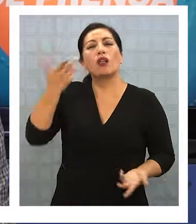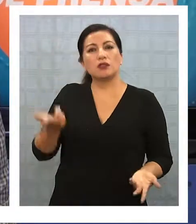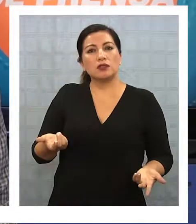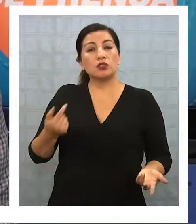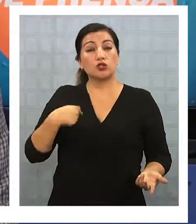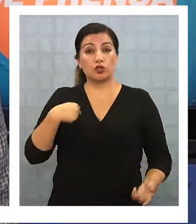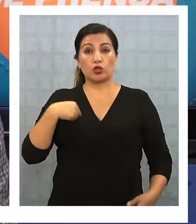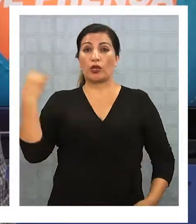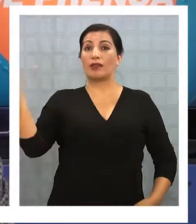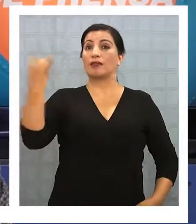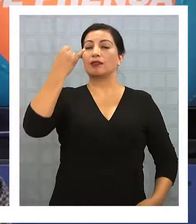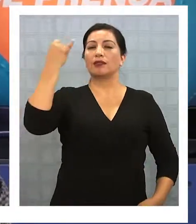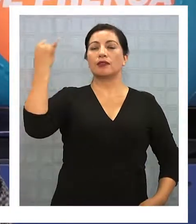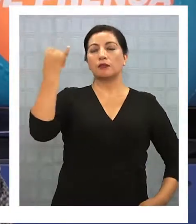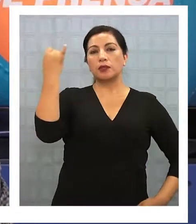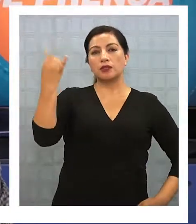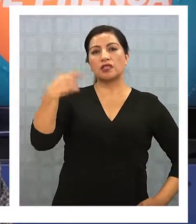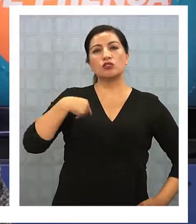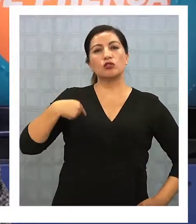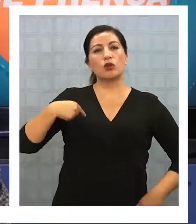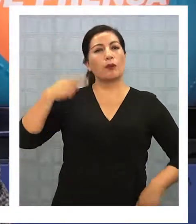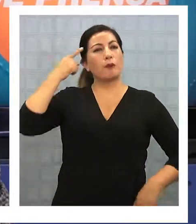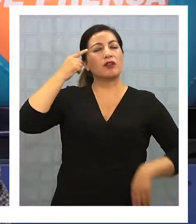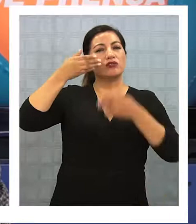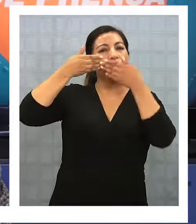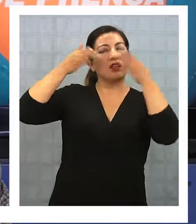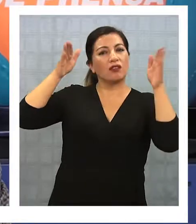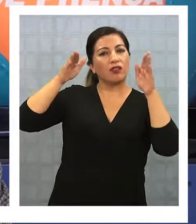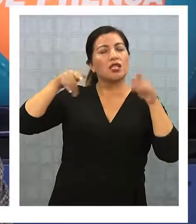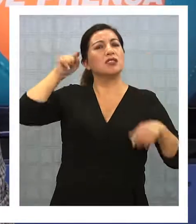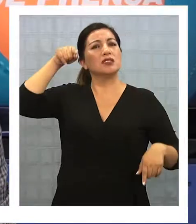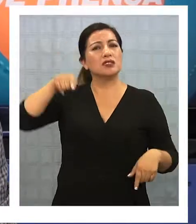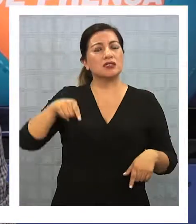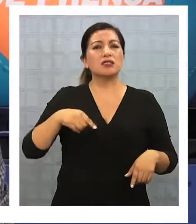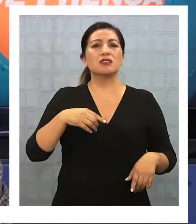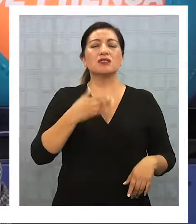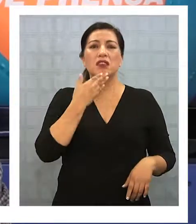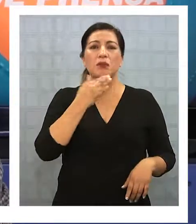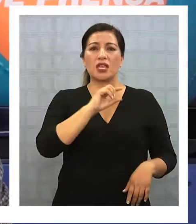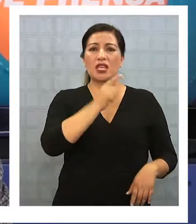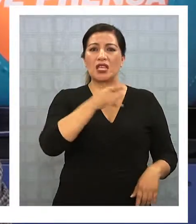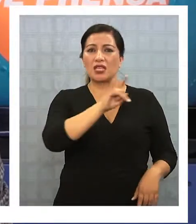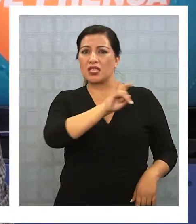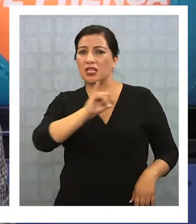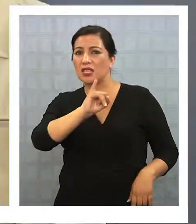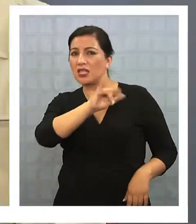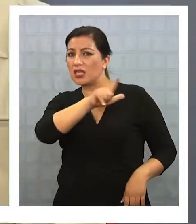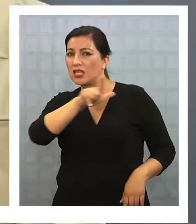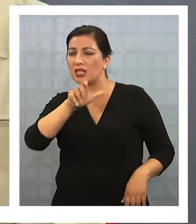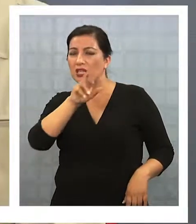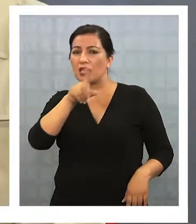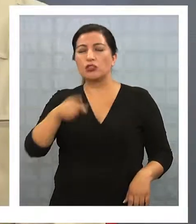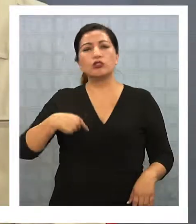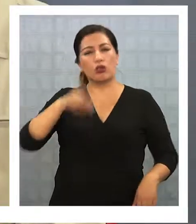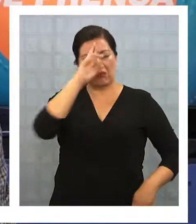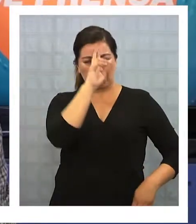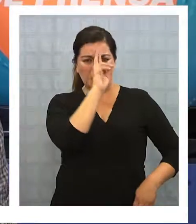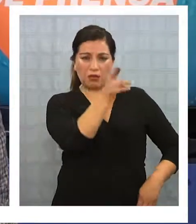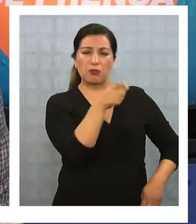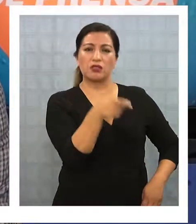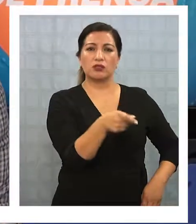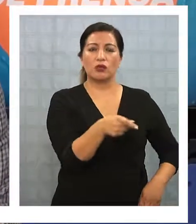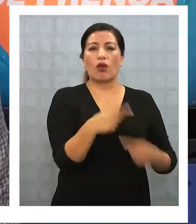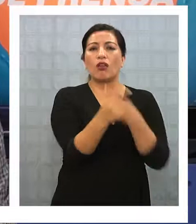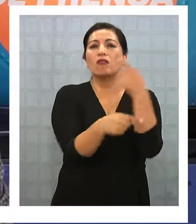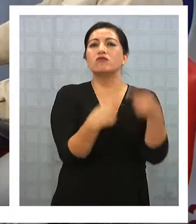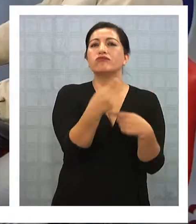y claro como yo soy independiente eso me da cierta cierta libertad yo respeto mucho la trayectoria de Guille como periodista te fijas pero